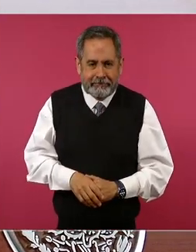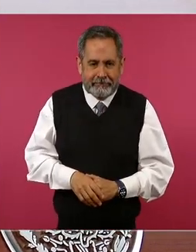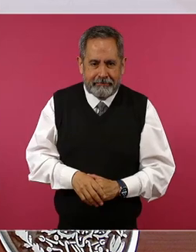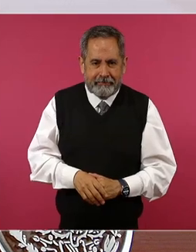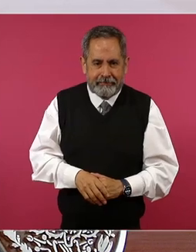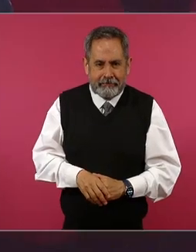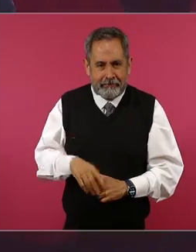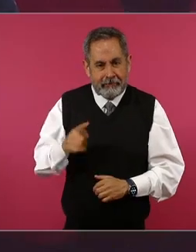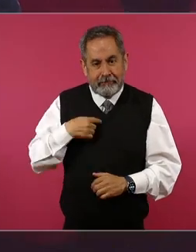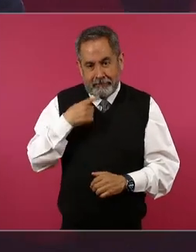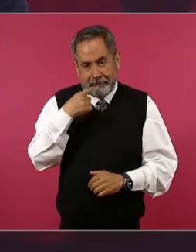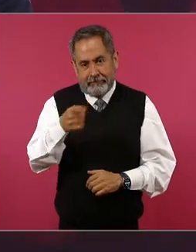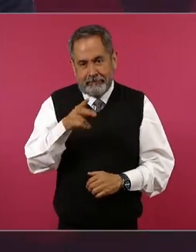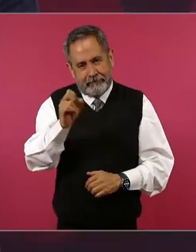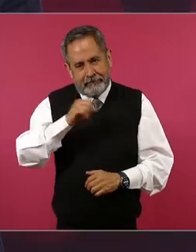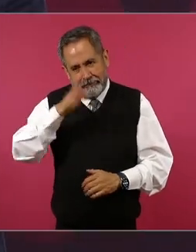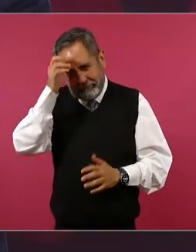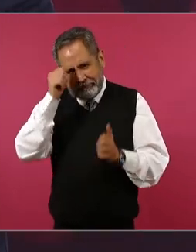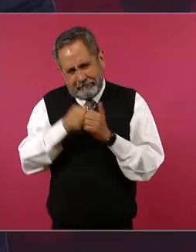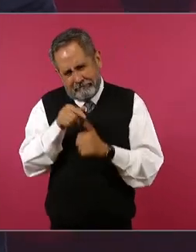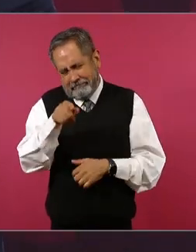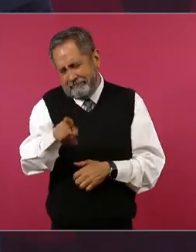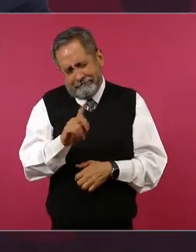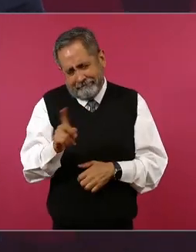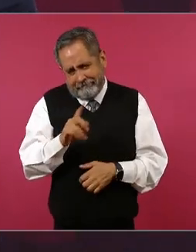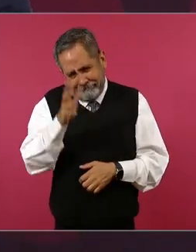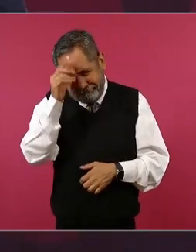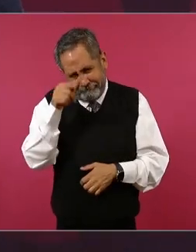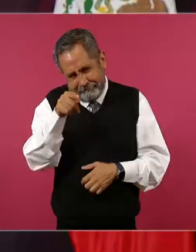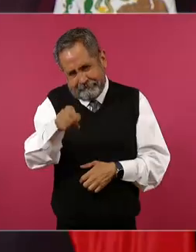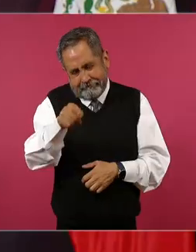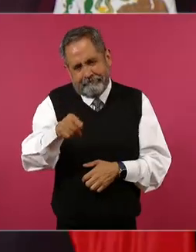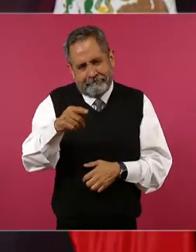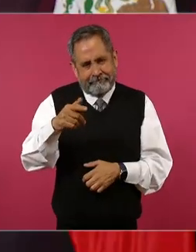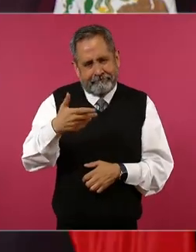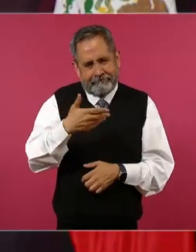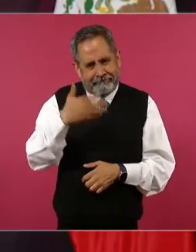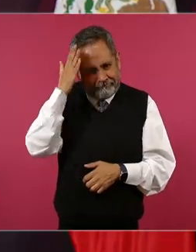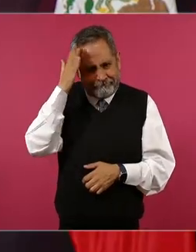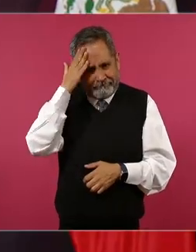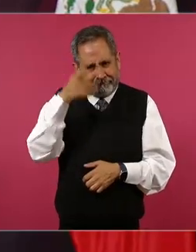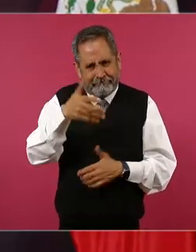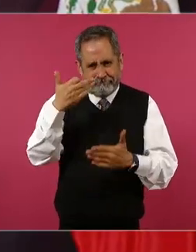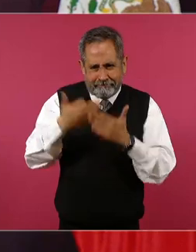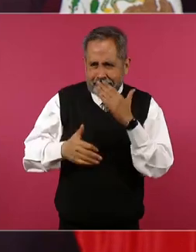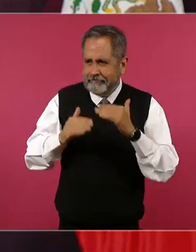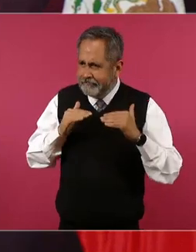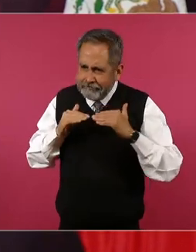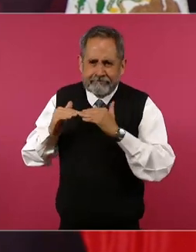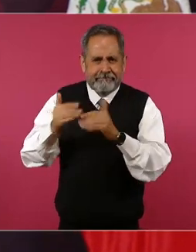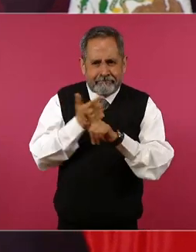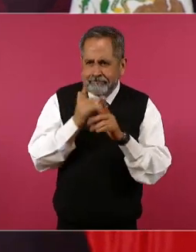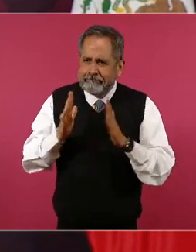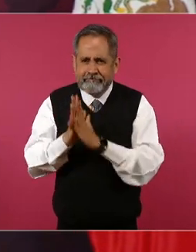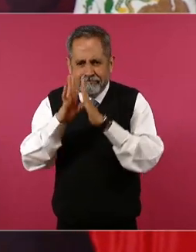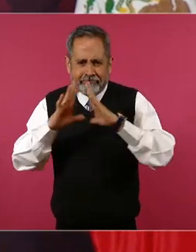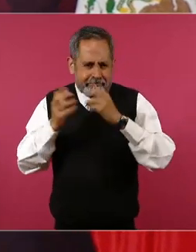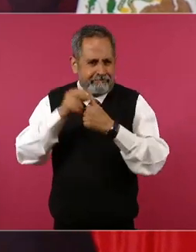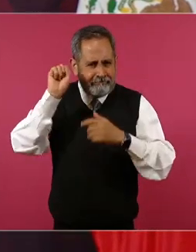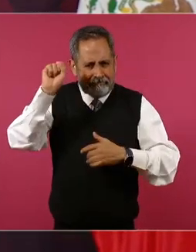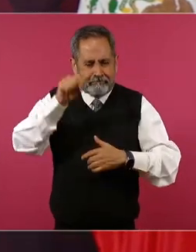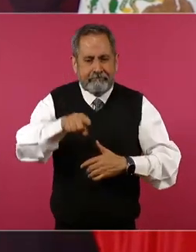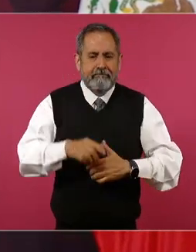y le dije que yo no estaba de acuerdo con la falta de democracia en el sindicato